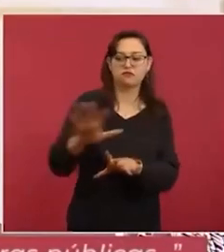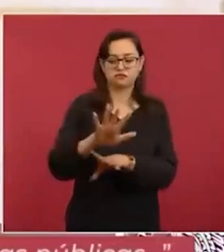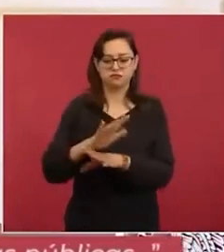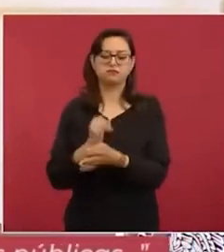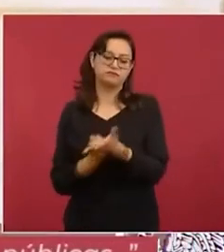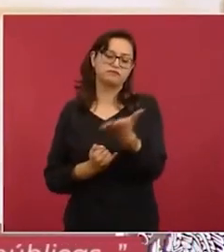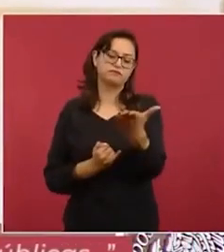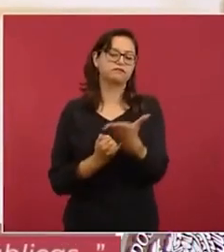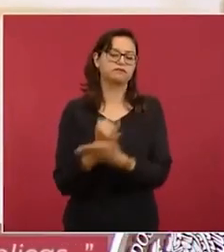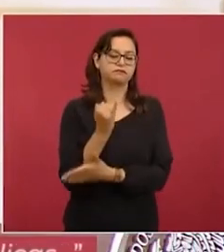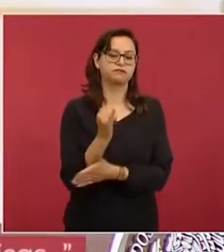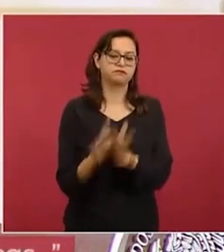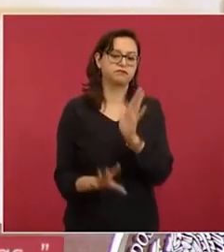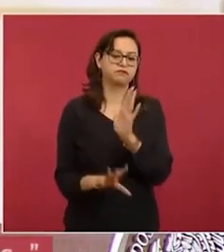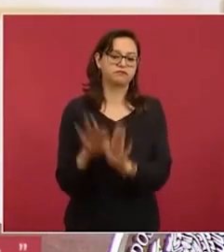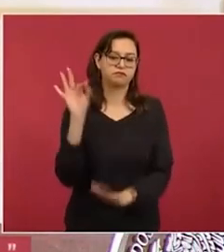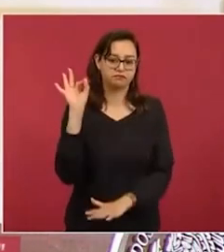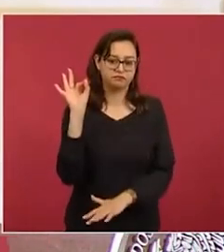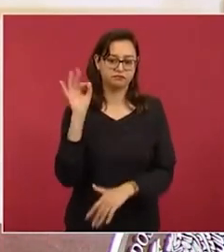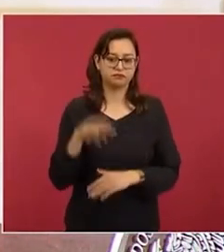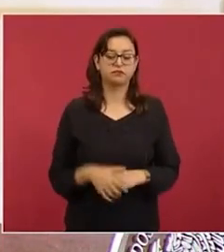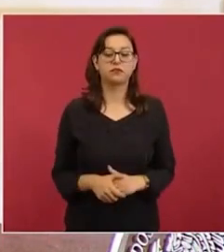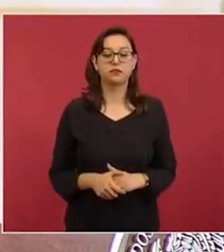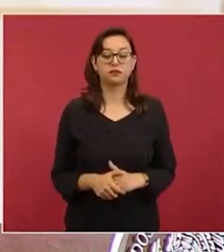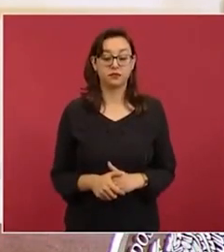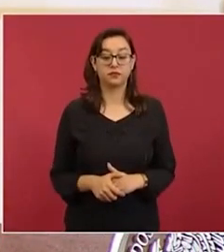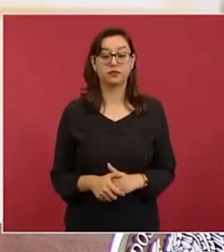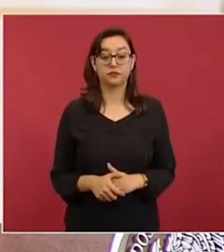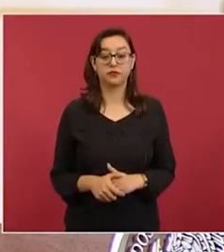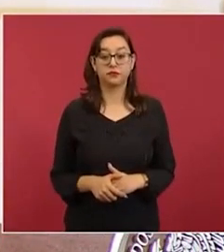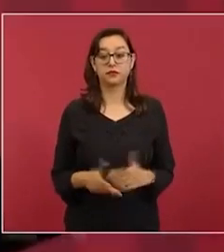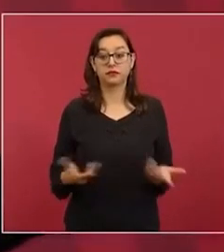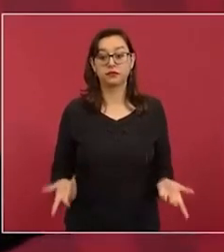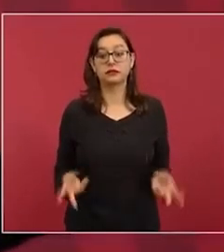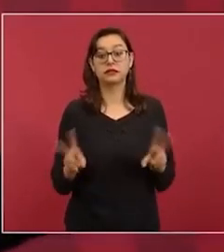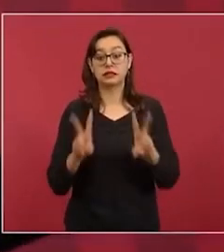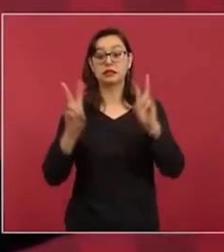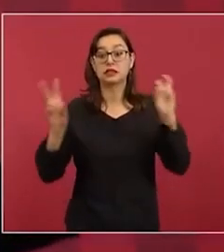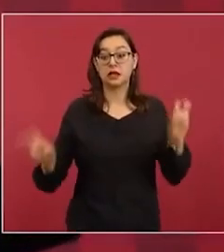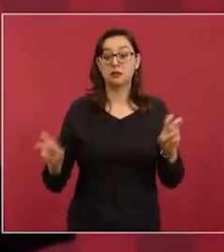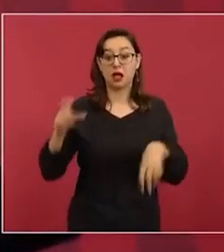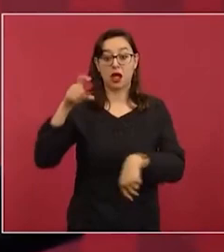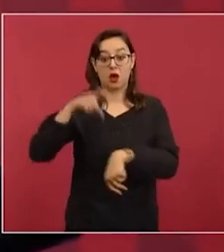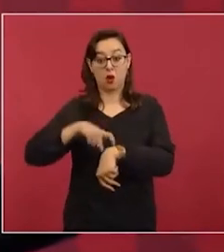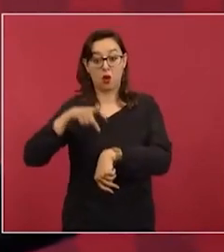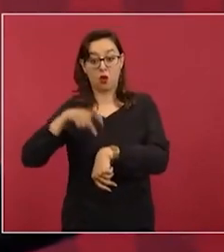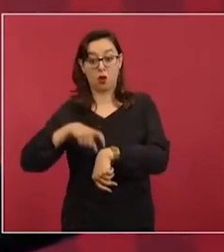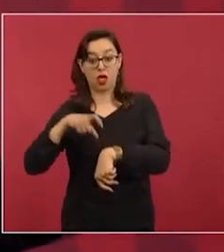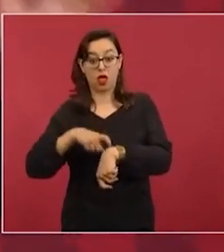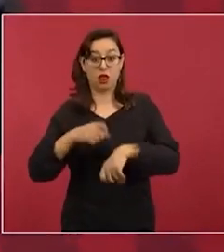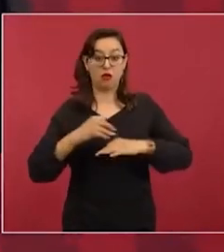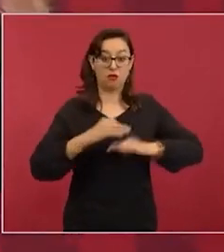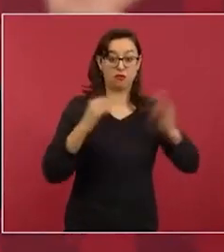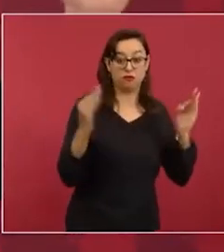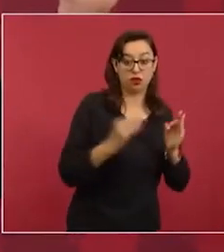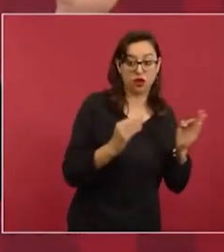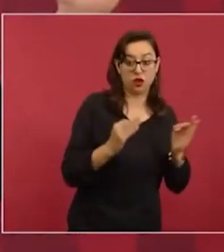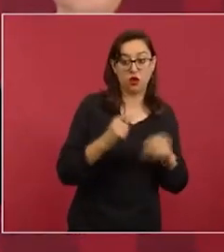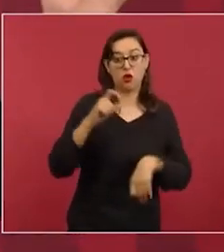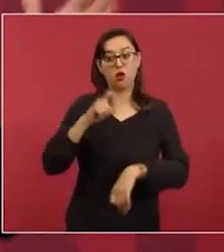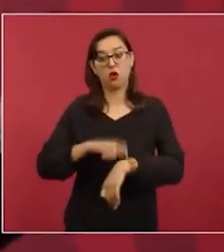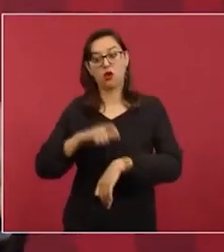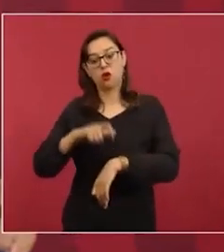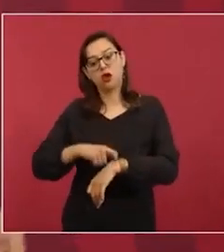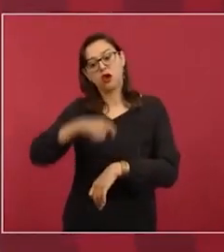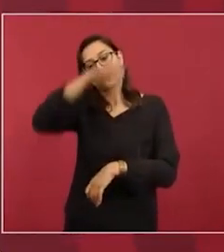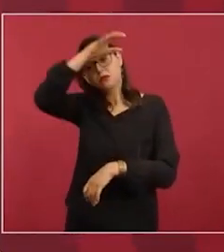analizando no lo hemos descartado lo del horario del verano. para los que se levantaron